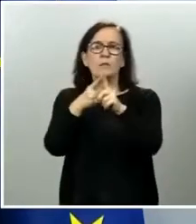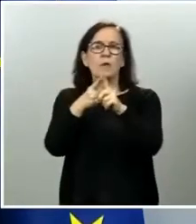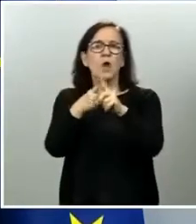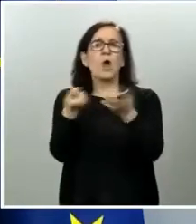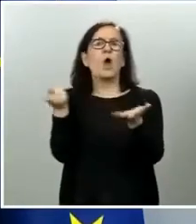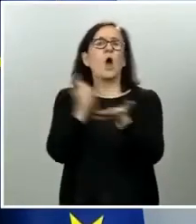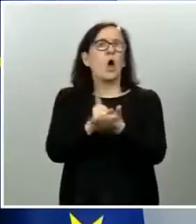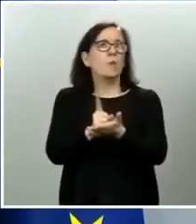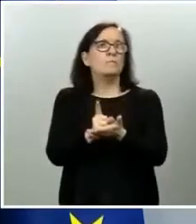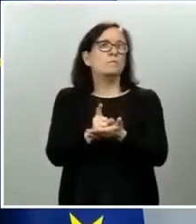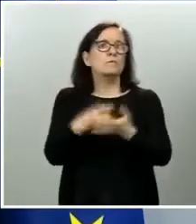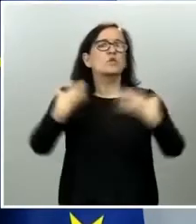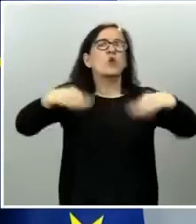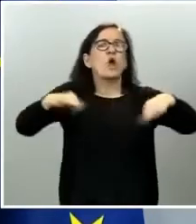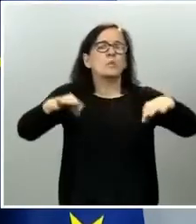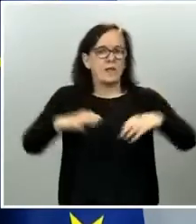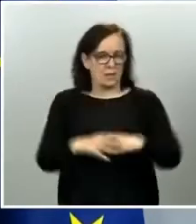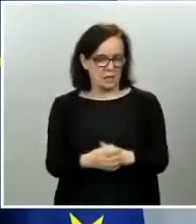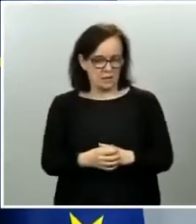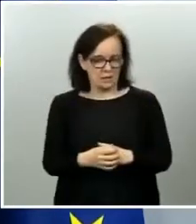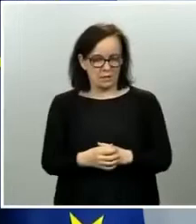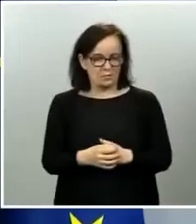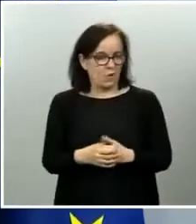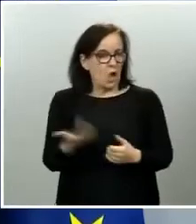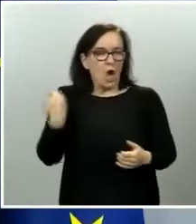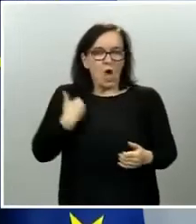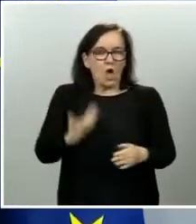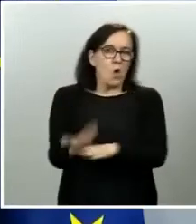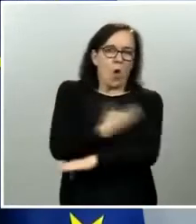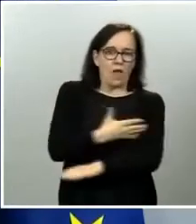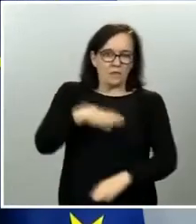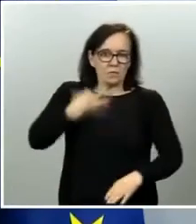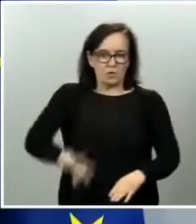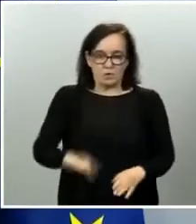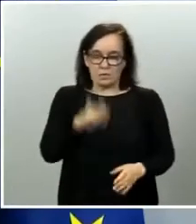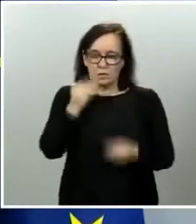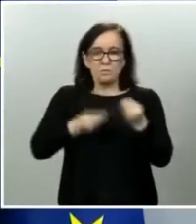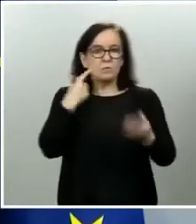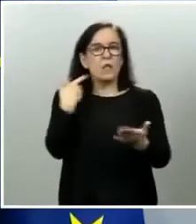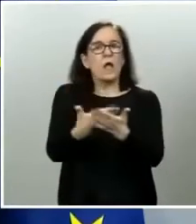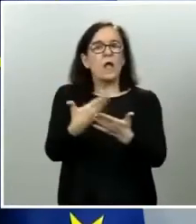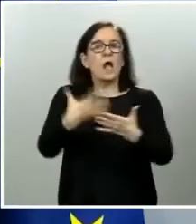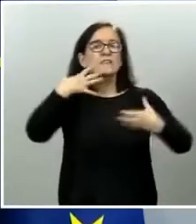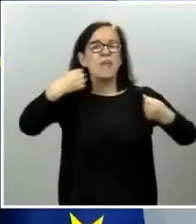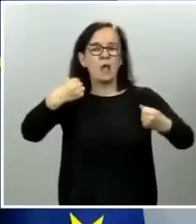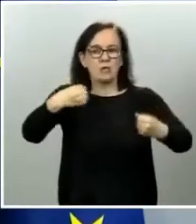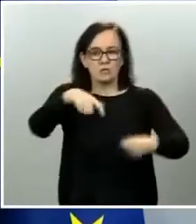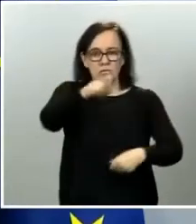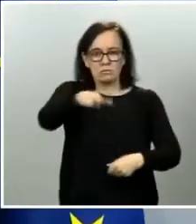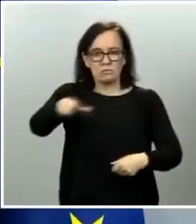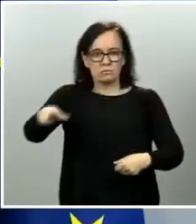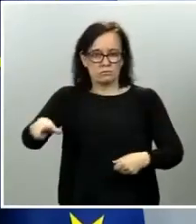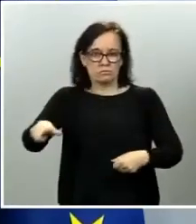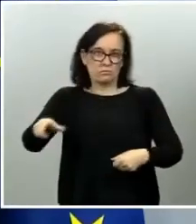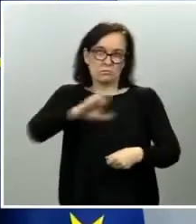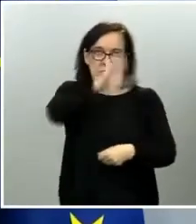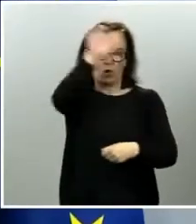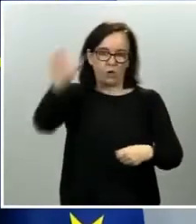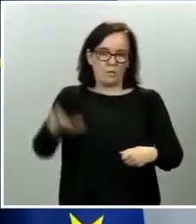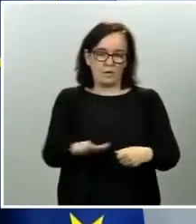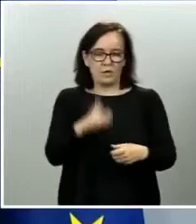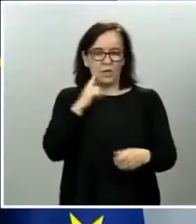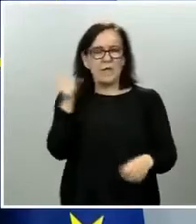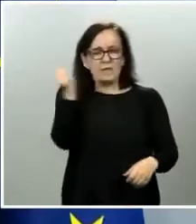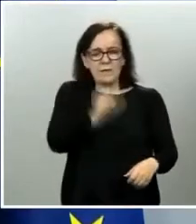normalidad a la mayor brevedad posible y garantizar la salud pública del conjunto de los ciudadanos europeos. Semanalmente